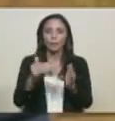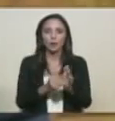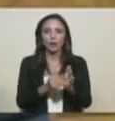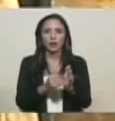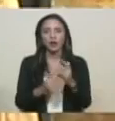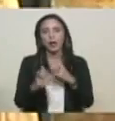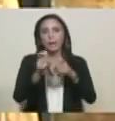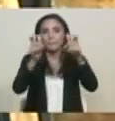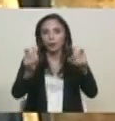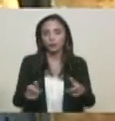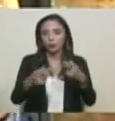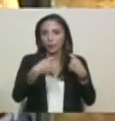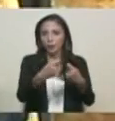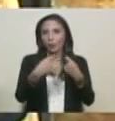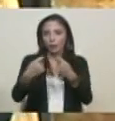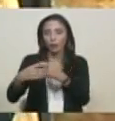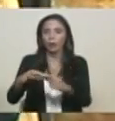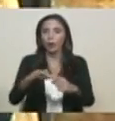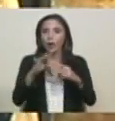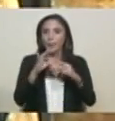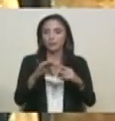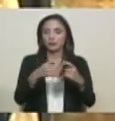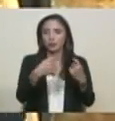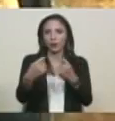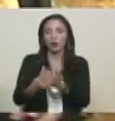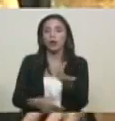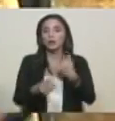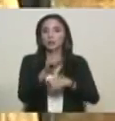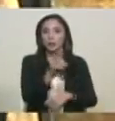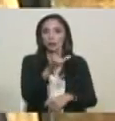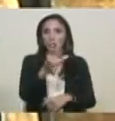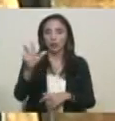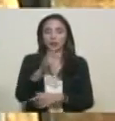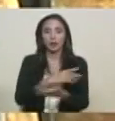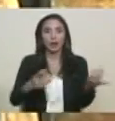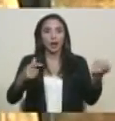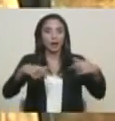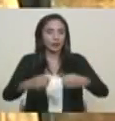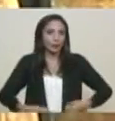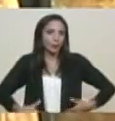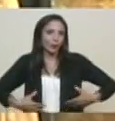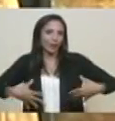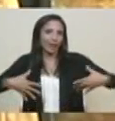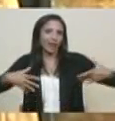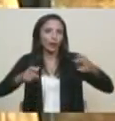contribuyentes especiales, que son los 133 mil ricos de este país,